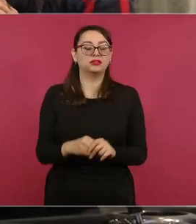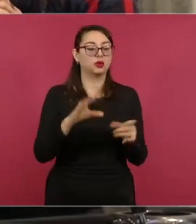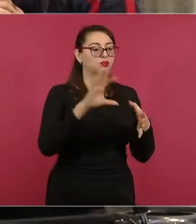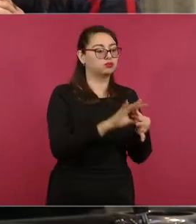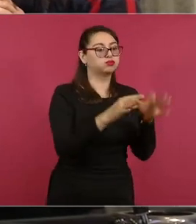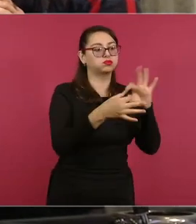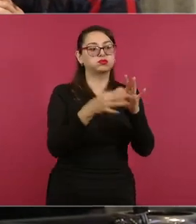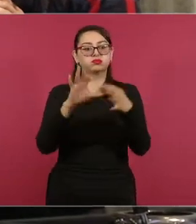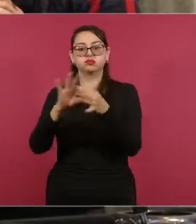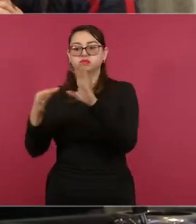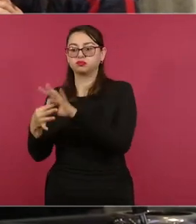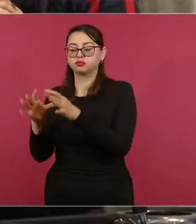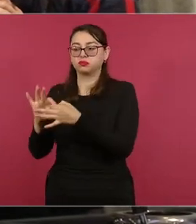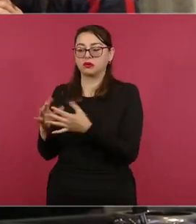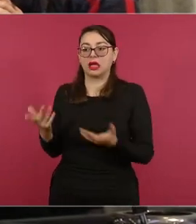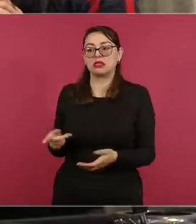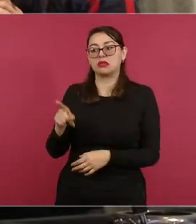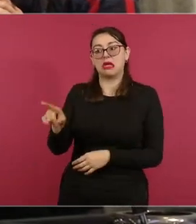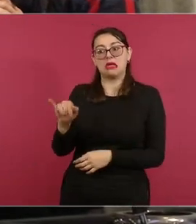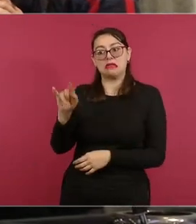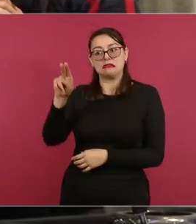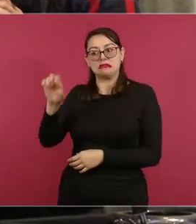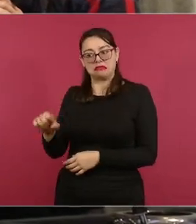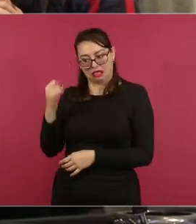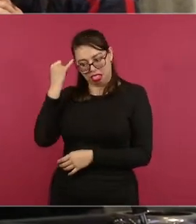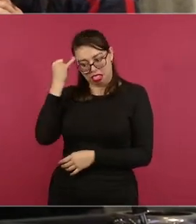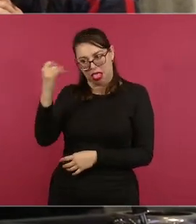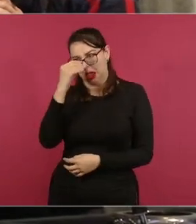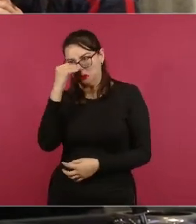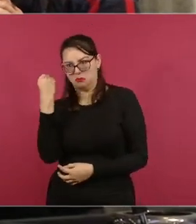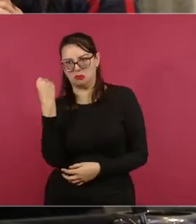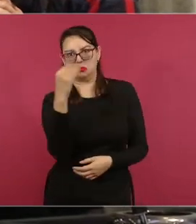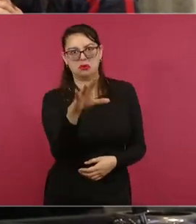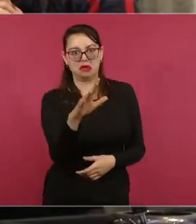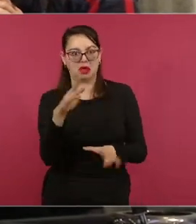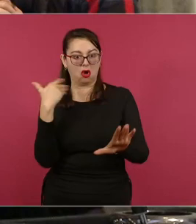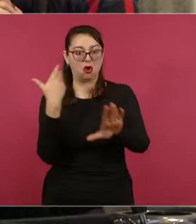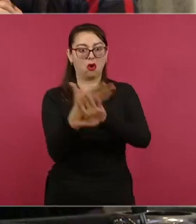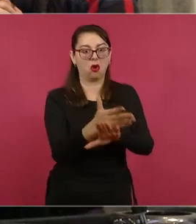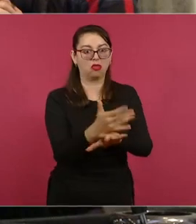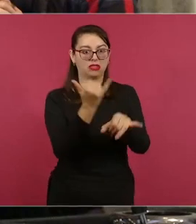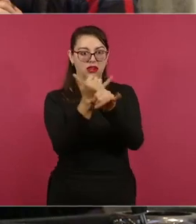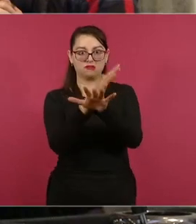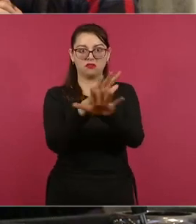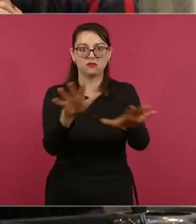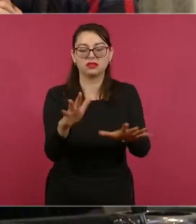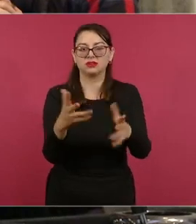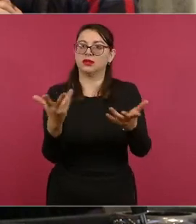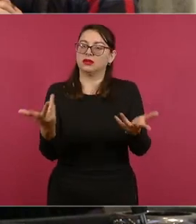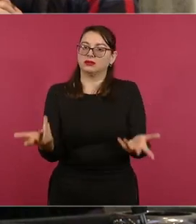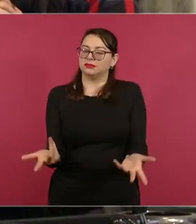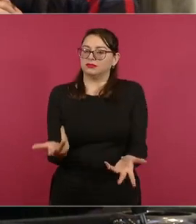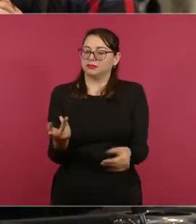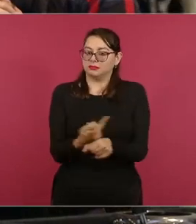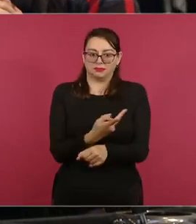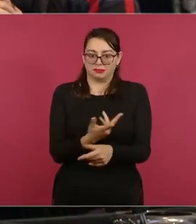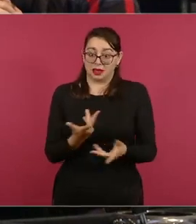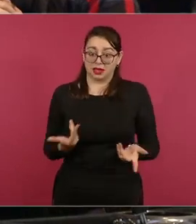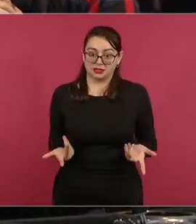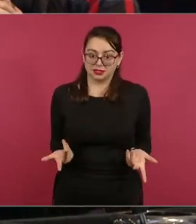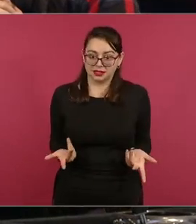la decisión democrática de las personas, una decisión que necesita forzosamente información. Entonces, bueno,